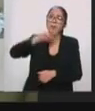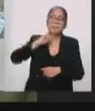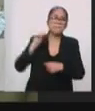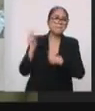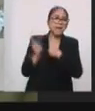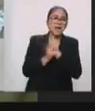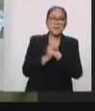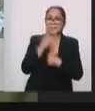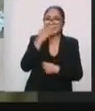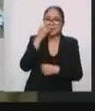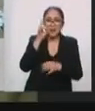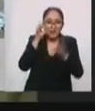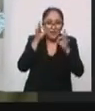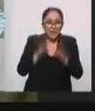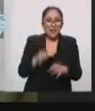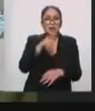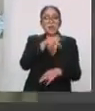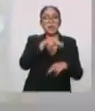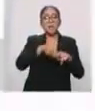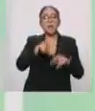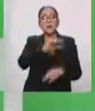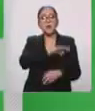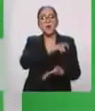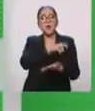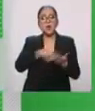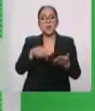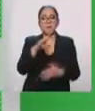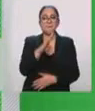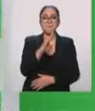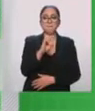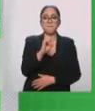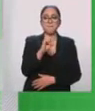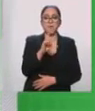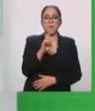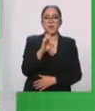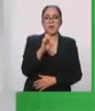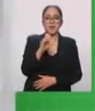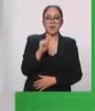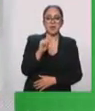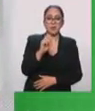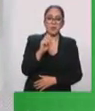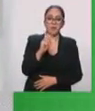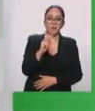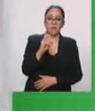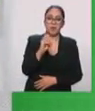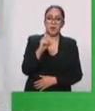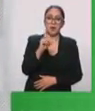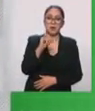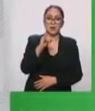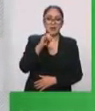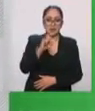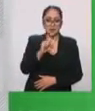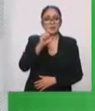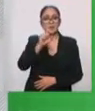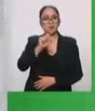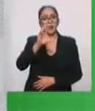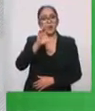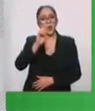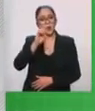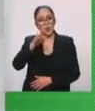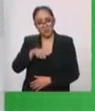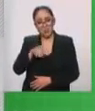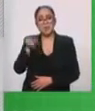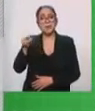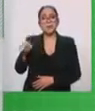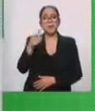están disponibles en boletopolis.com y bueno, pues son dos horas de un espectáculo para